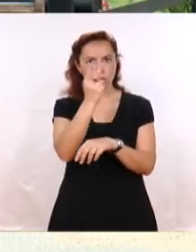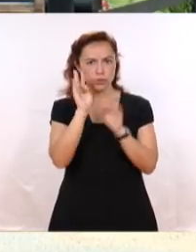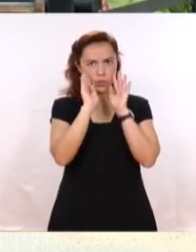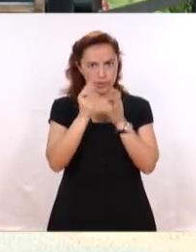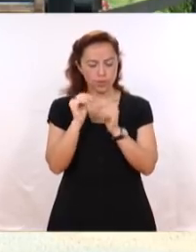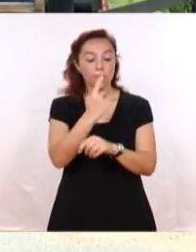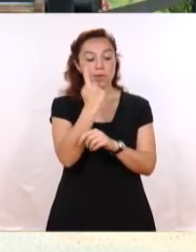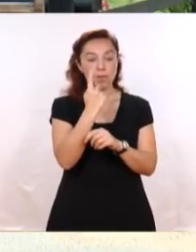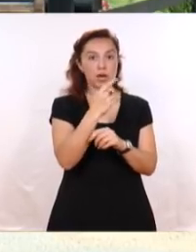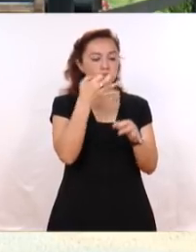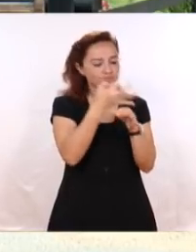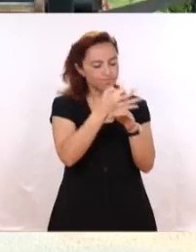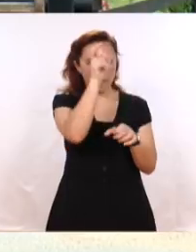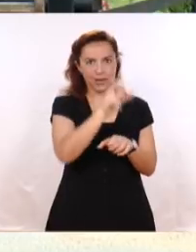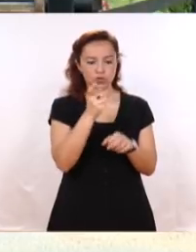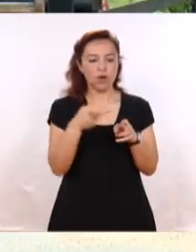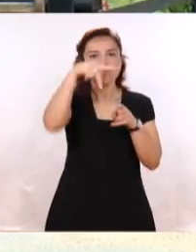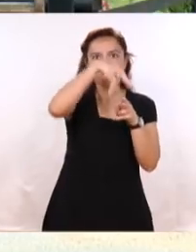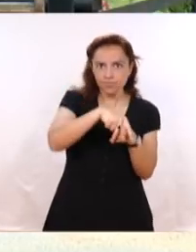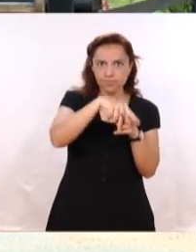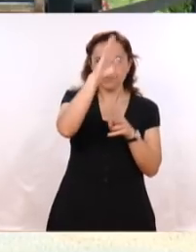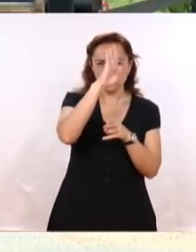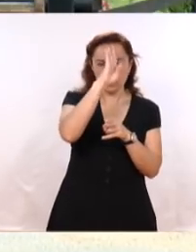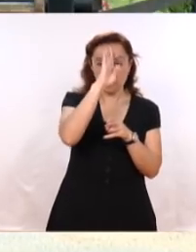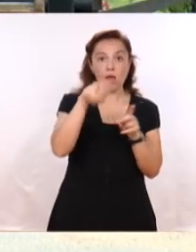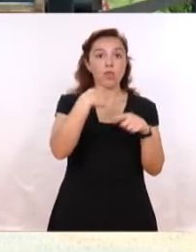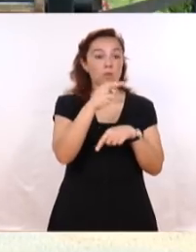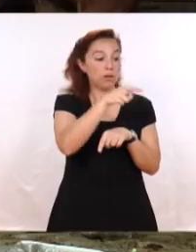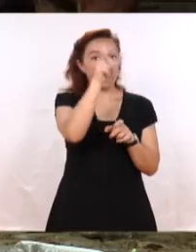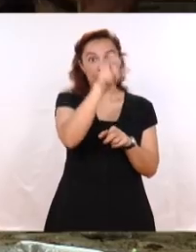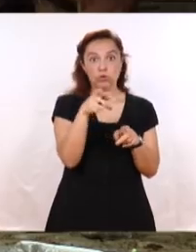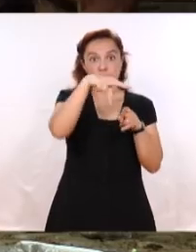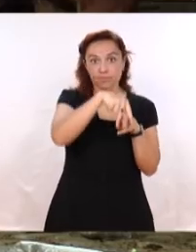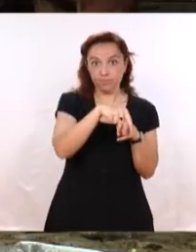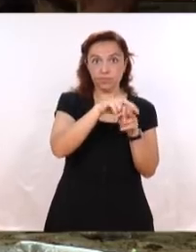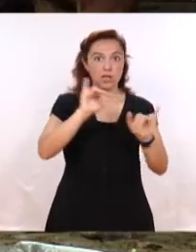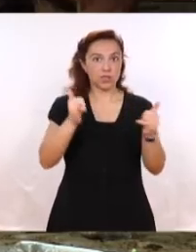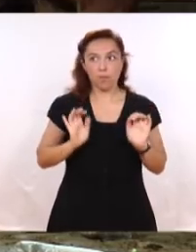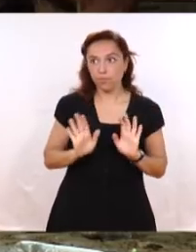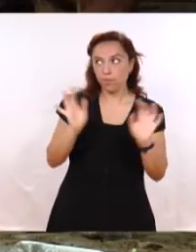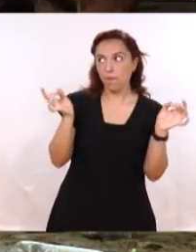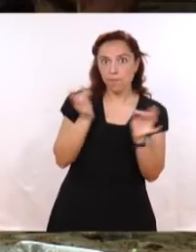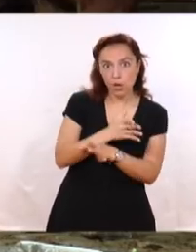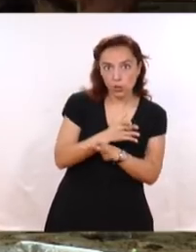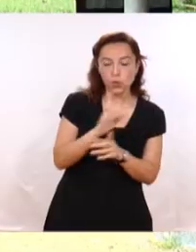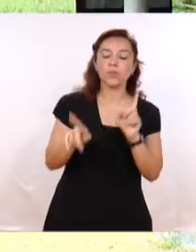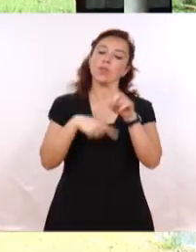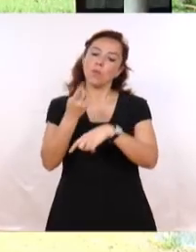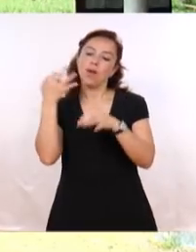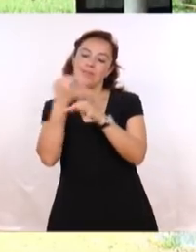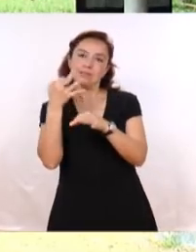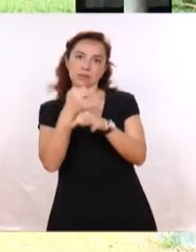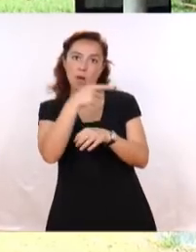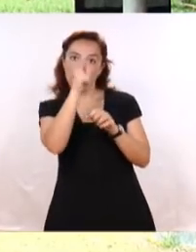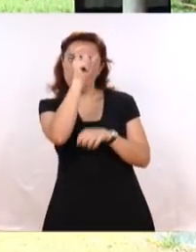formación del jinete como tal Y luego de que el jinete está preparado Otro objetivo sería la formación del jinete